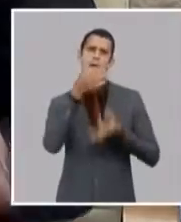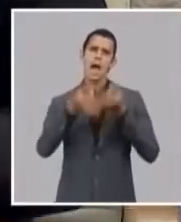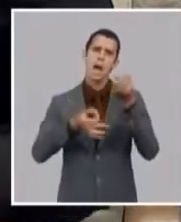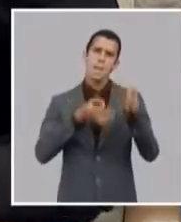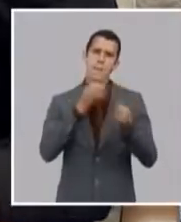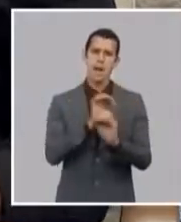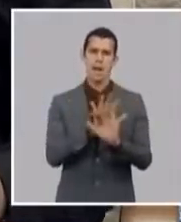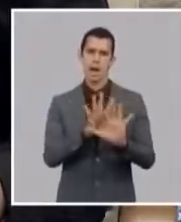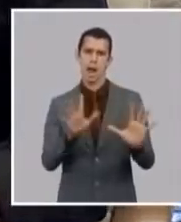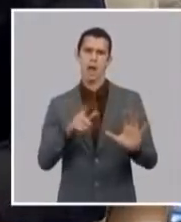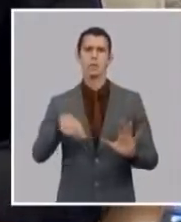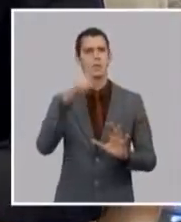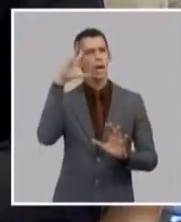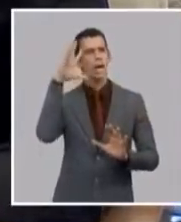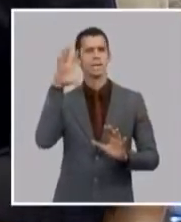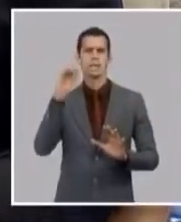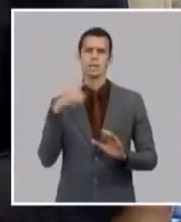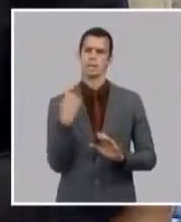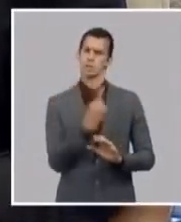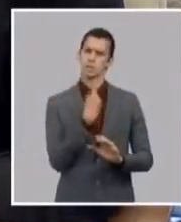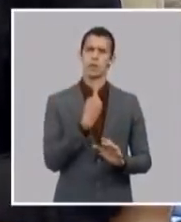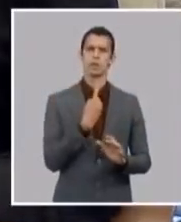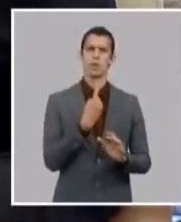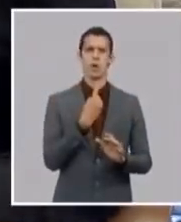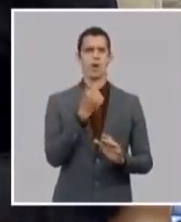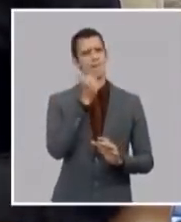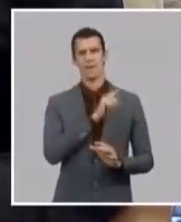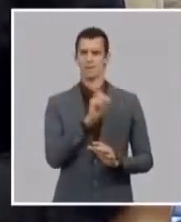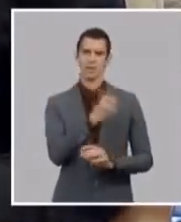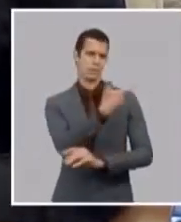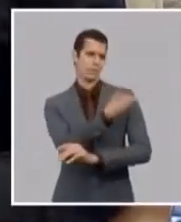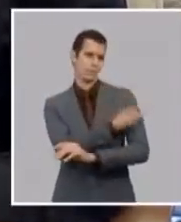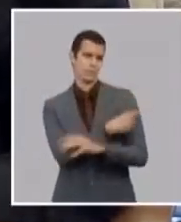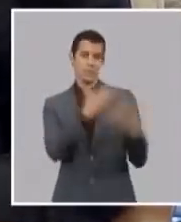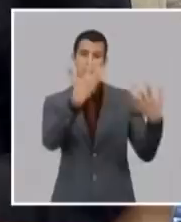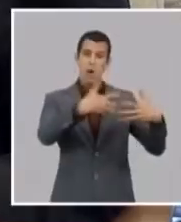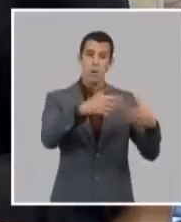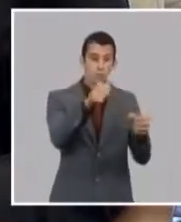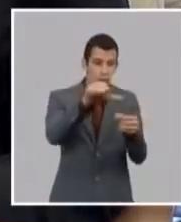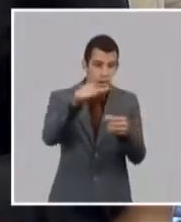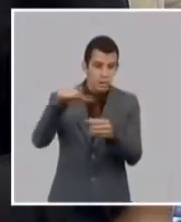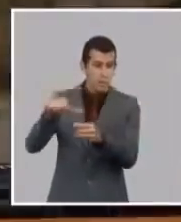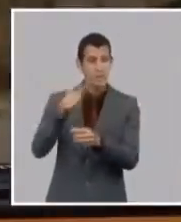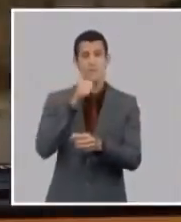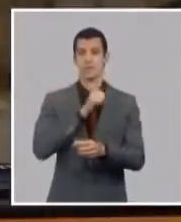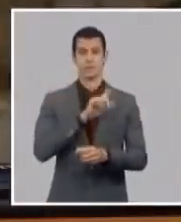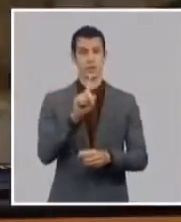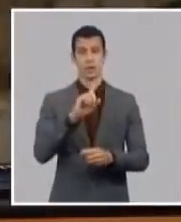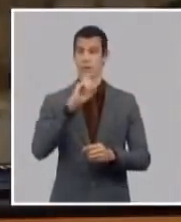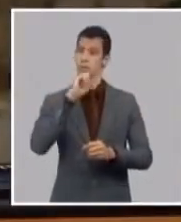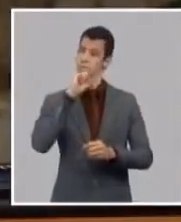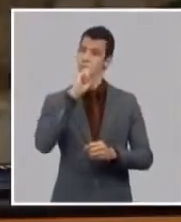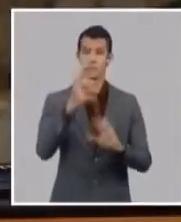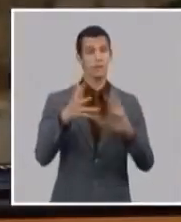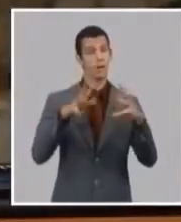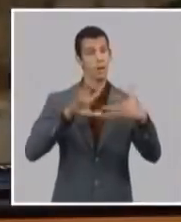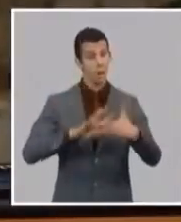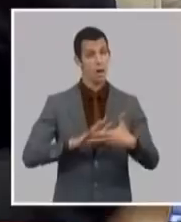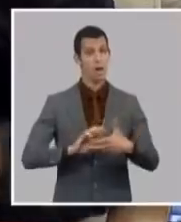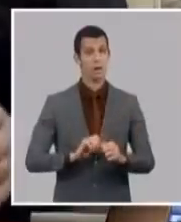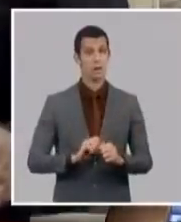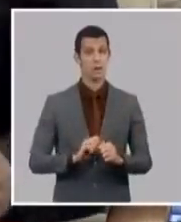enfrentando producir vacunas no es apretar un botón eso es un proceso el escalado productivo el complejo el escalado